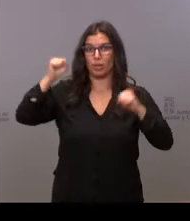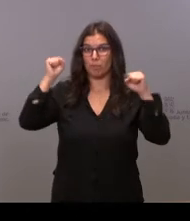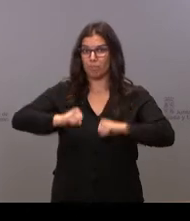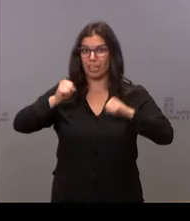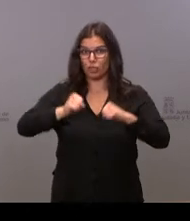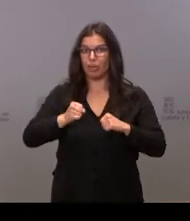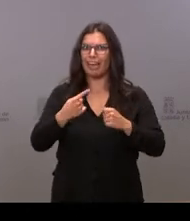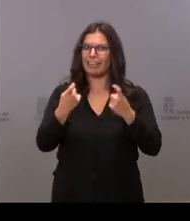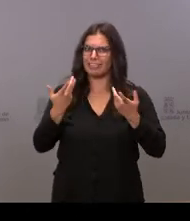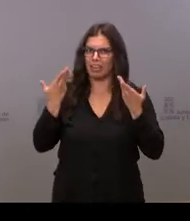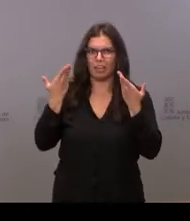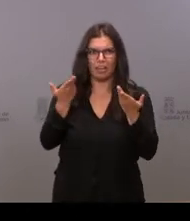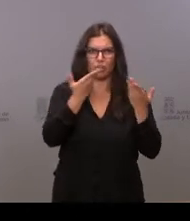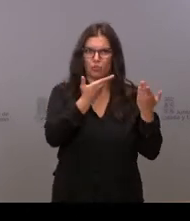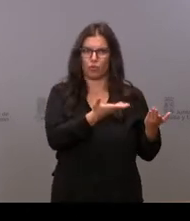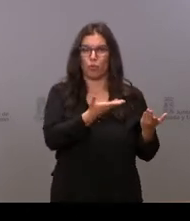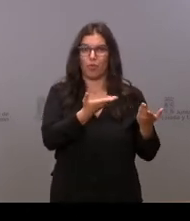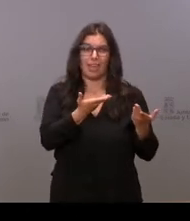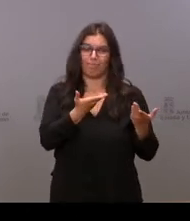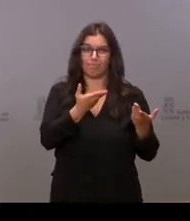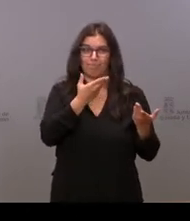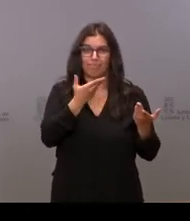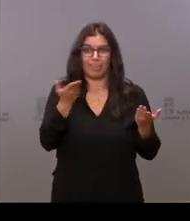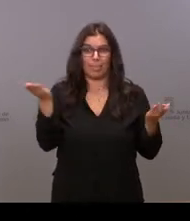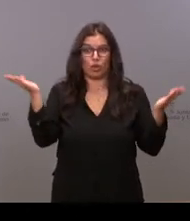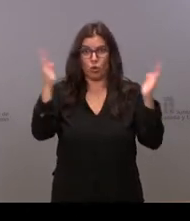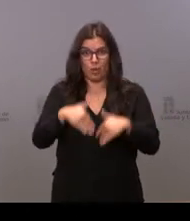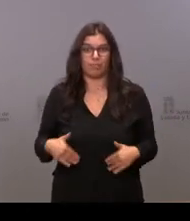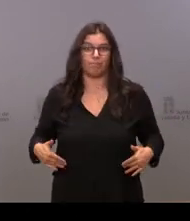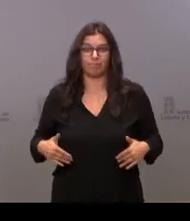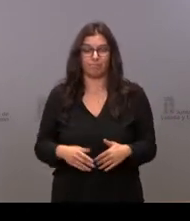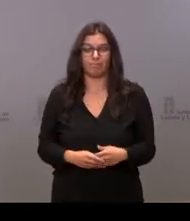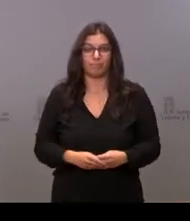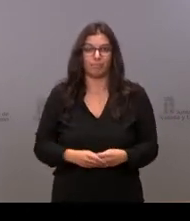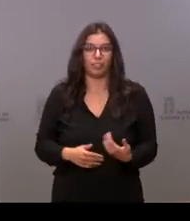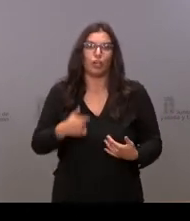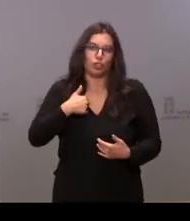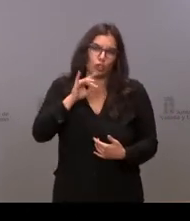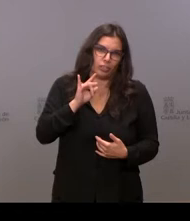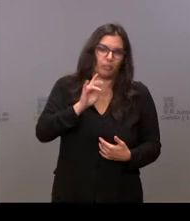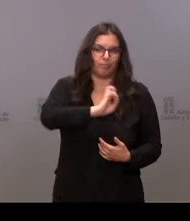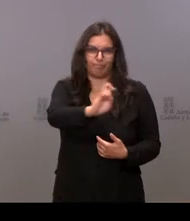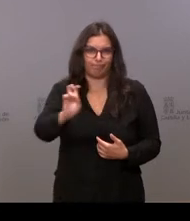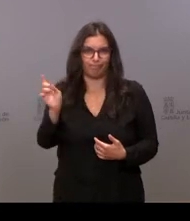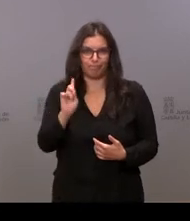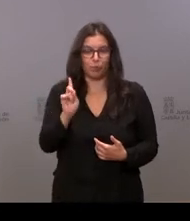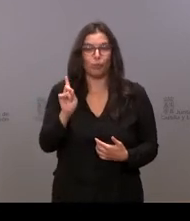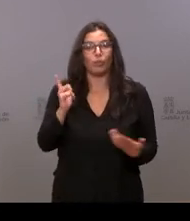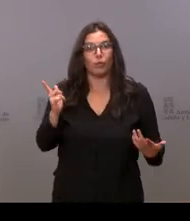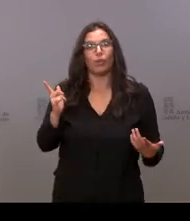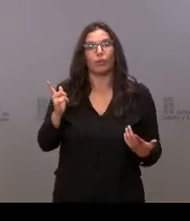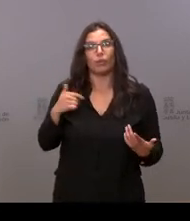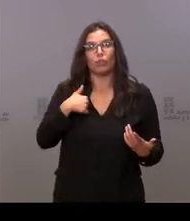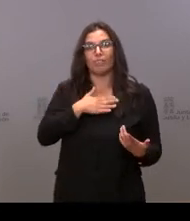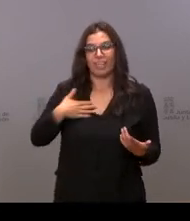necesitan una ayuda y no la tenemos, claro. Bueno, yo sí la tengo. Y es lo que venía